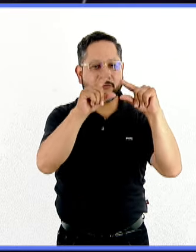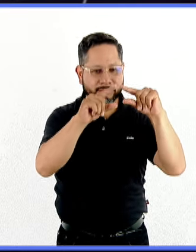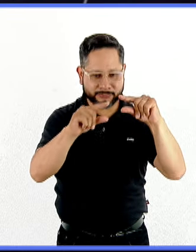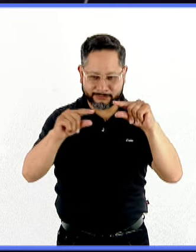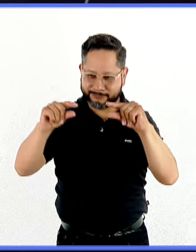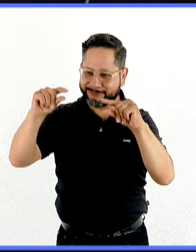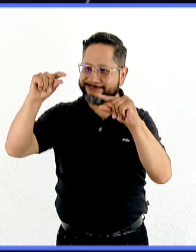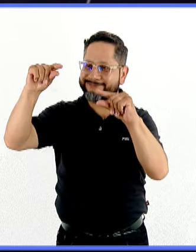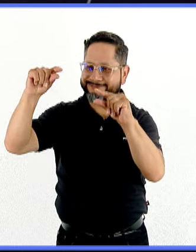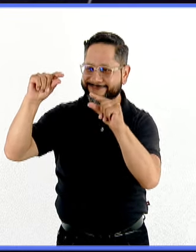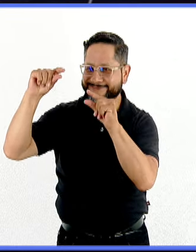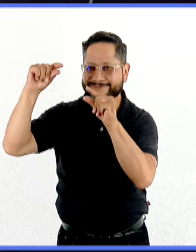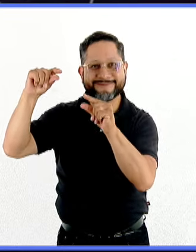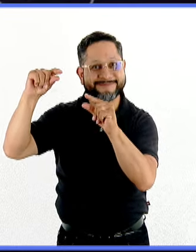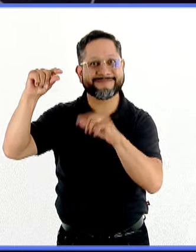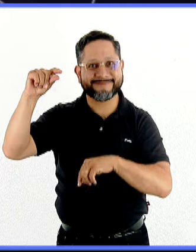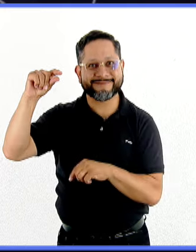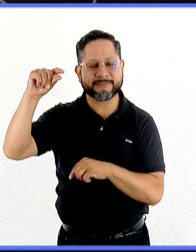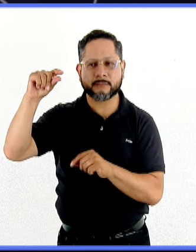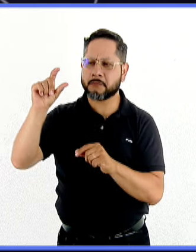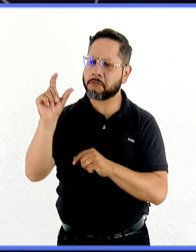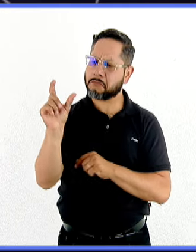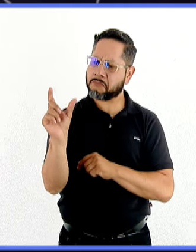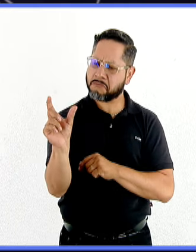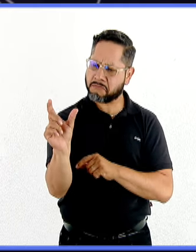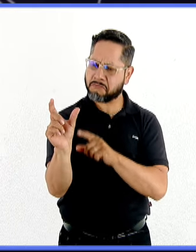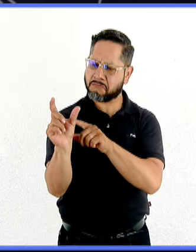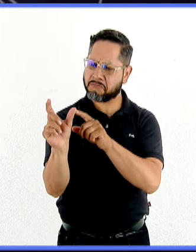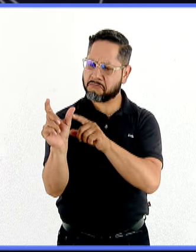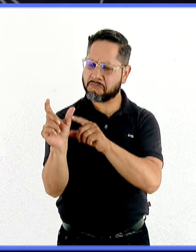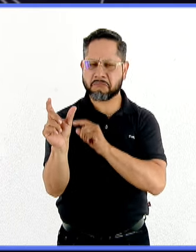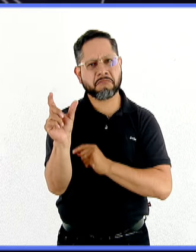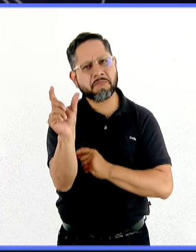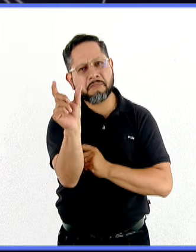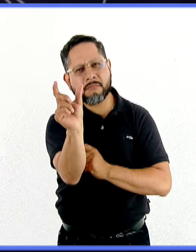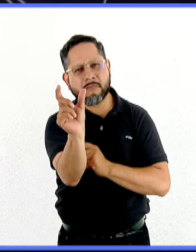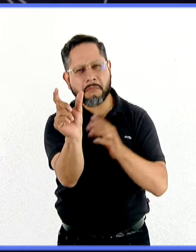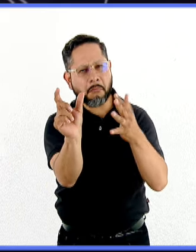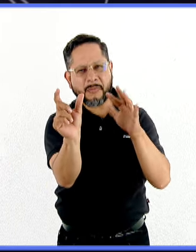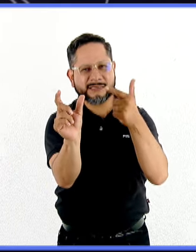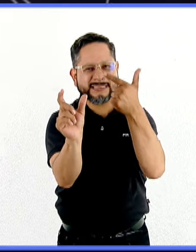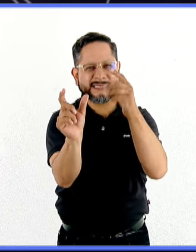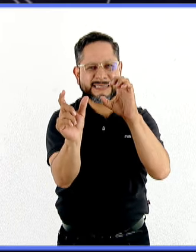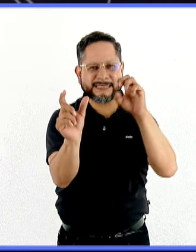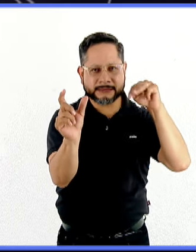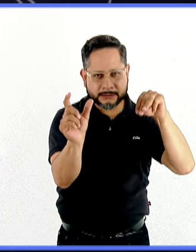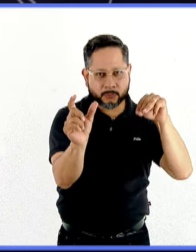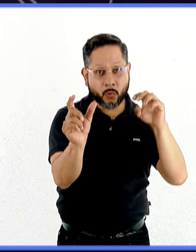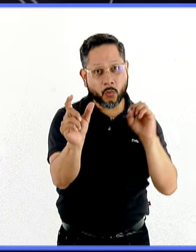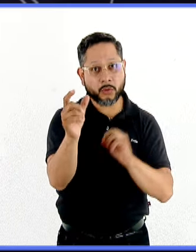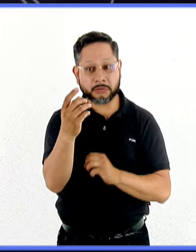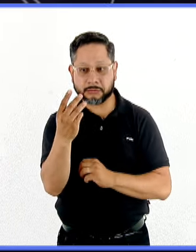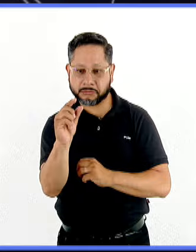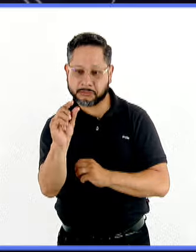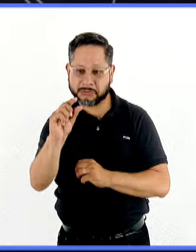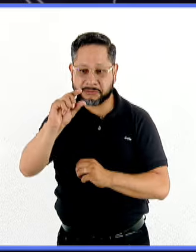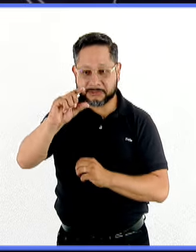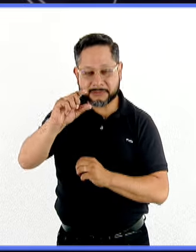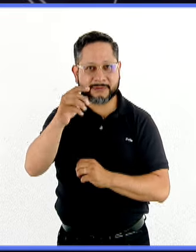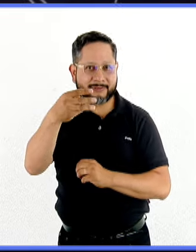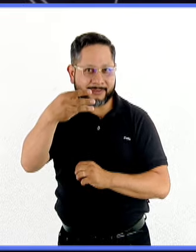forma cónica y cilíndrica y con un tamaño que puede llegar a los 7 centímetros de largo o 3 centímetros de ancho.